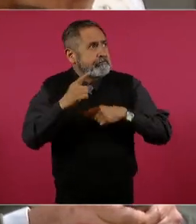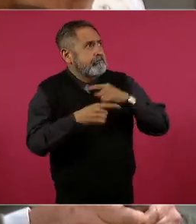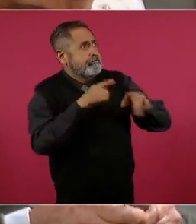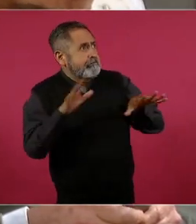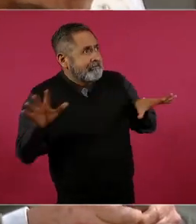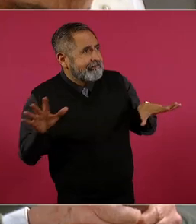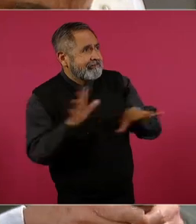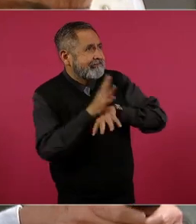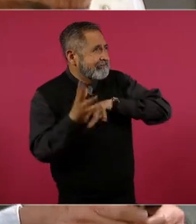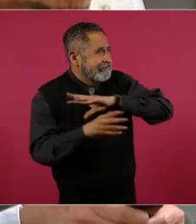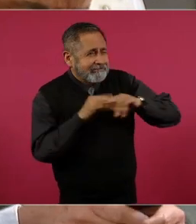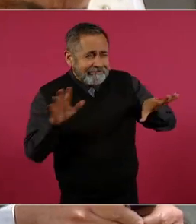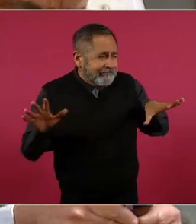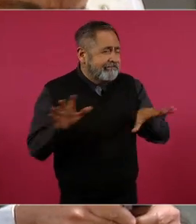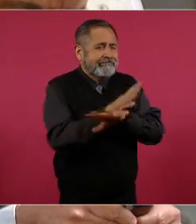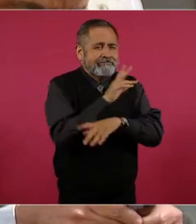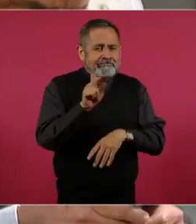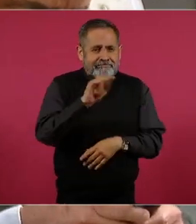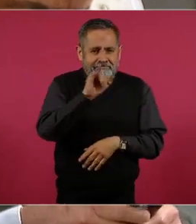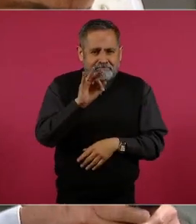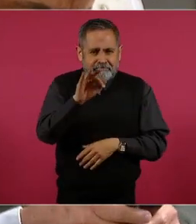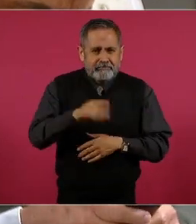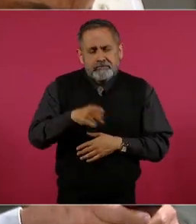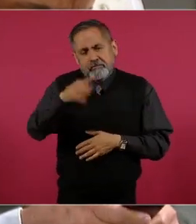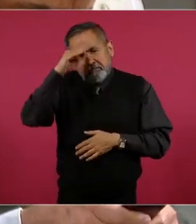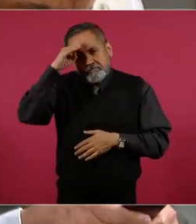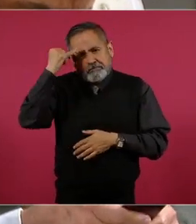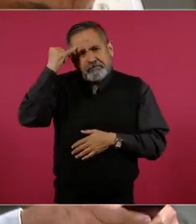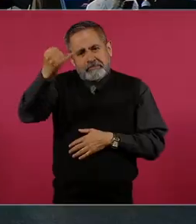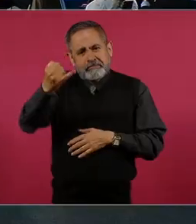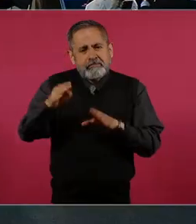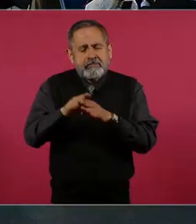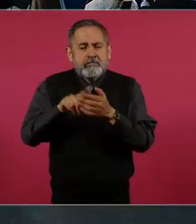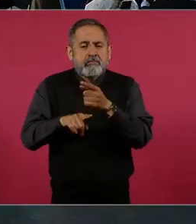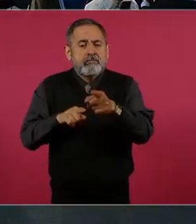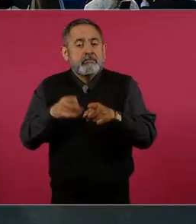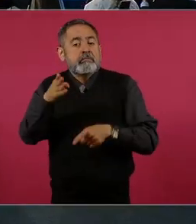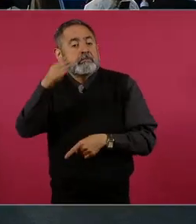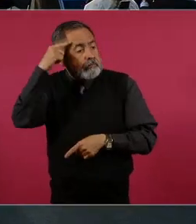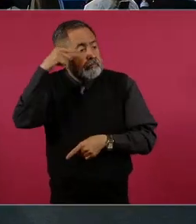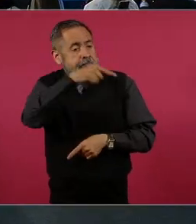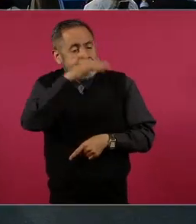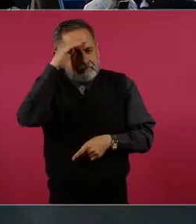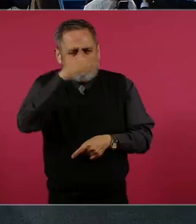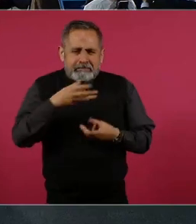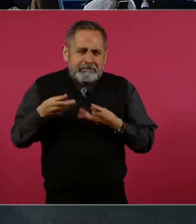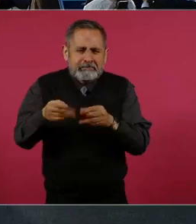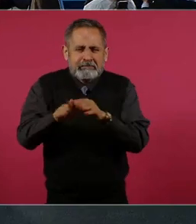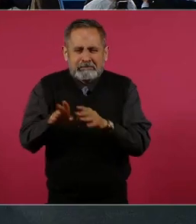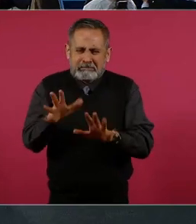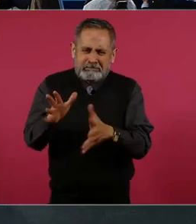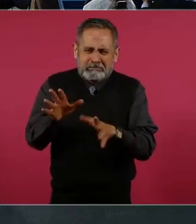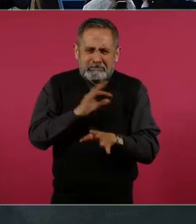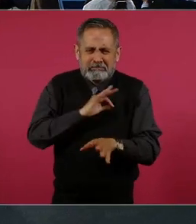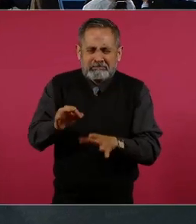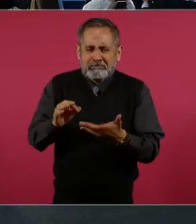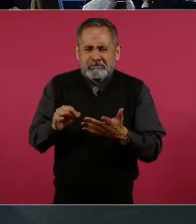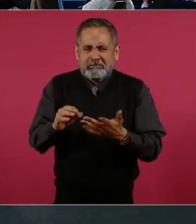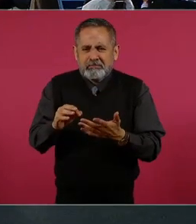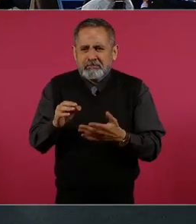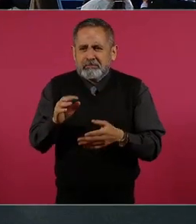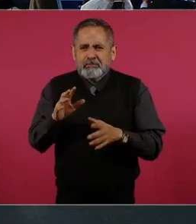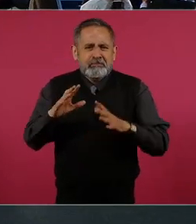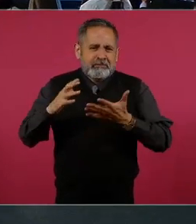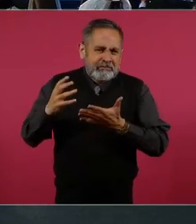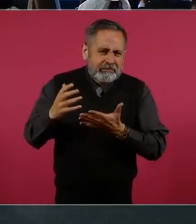representantes del Poder Judicial. Preguntarle su postura, si ella consideraba que tendría que ser más o menos estimada a una elección